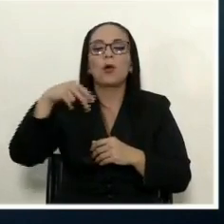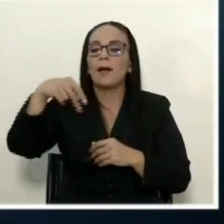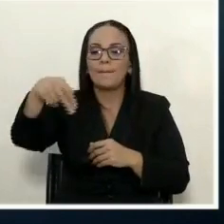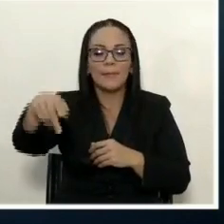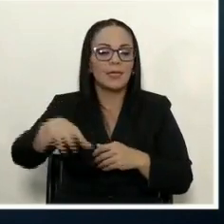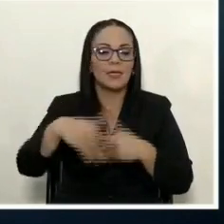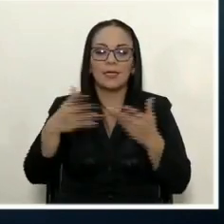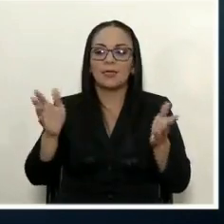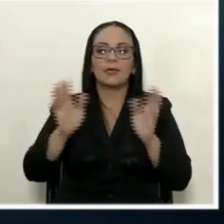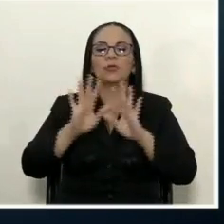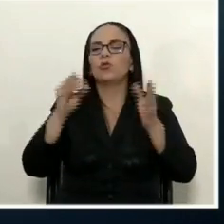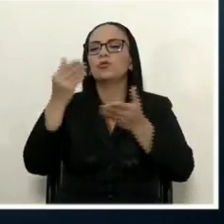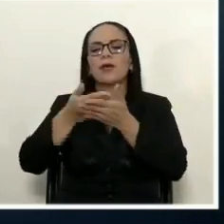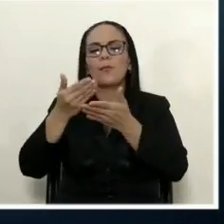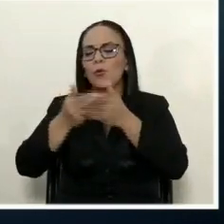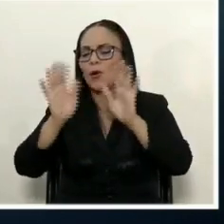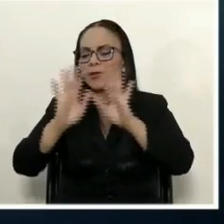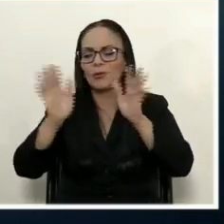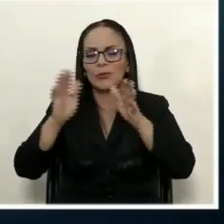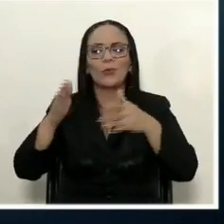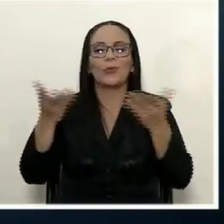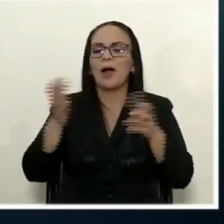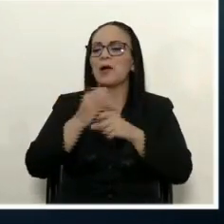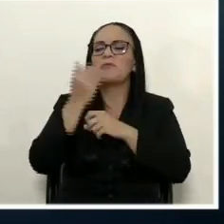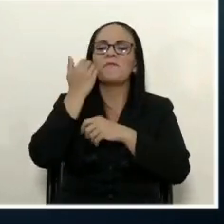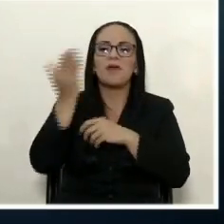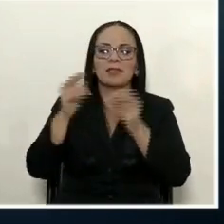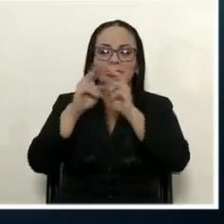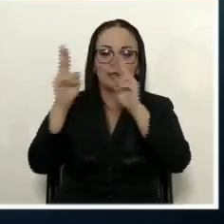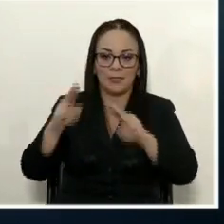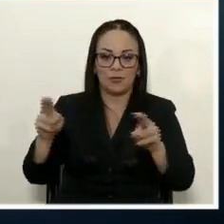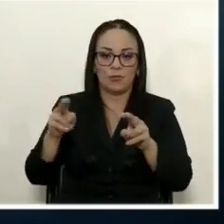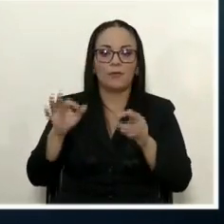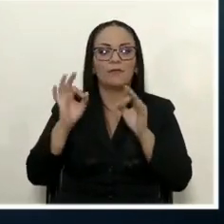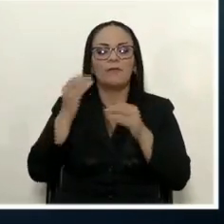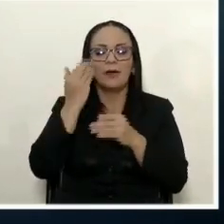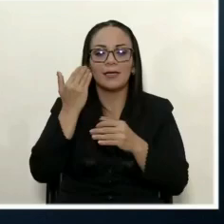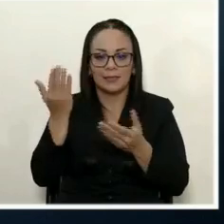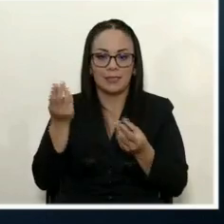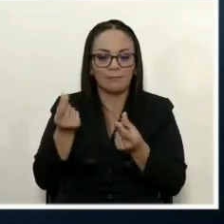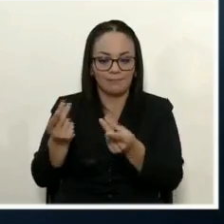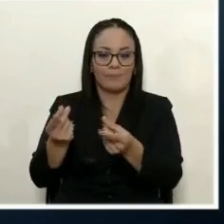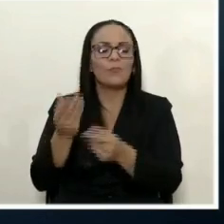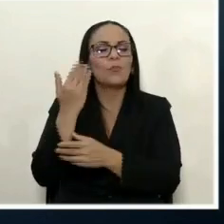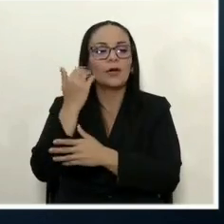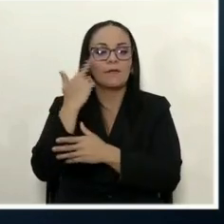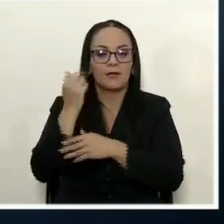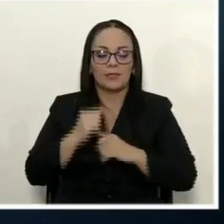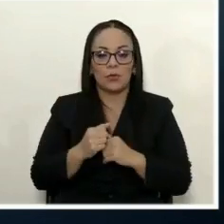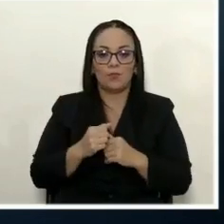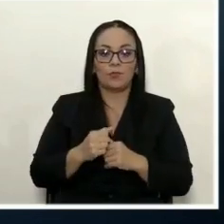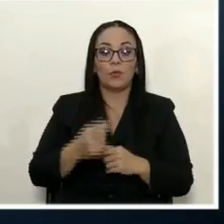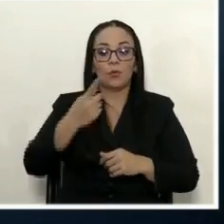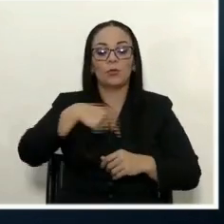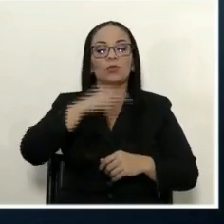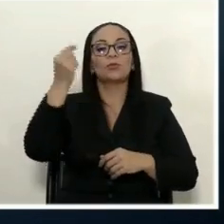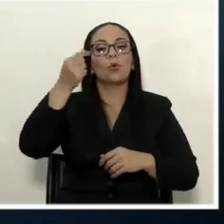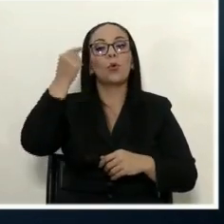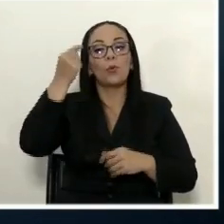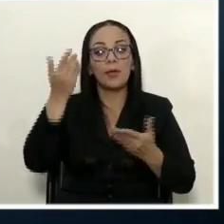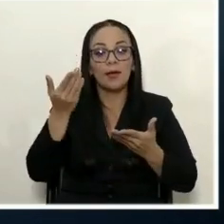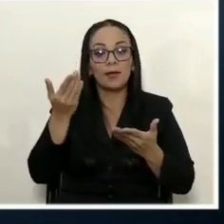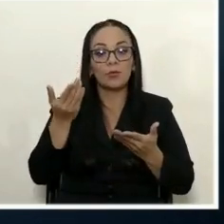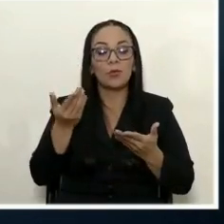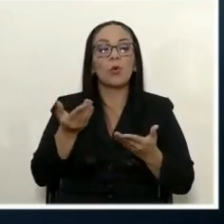camine, no se moje, hágalo fácil y eficiente. ¿Por qué? Porque este gobierno está